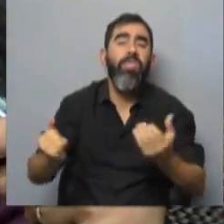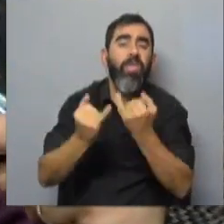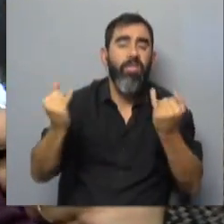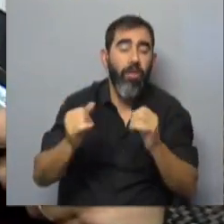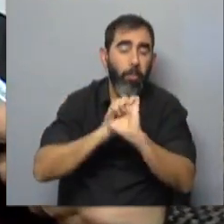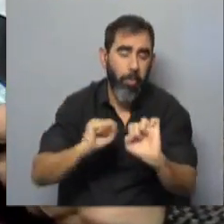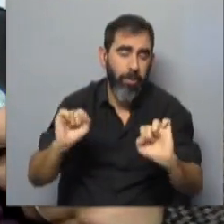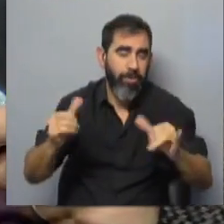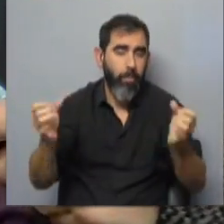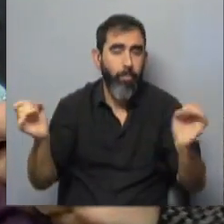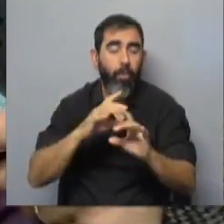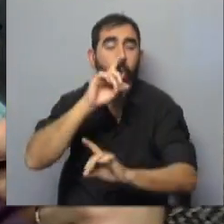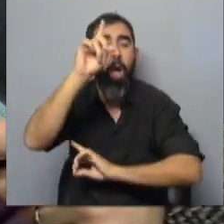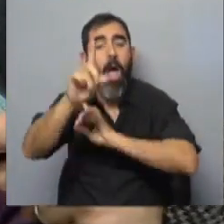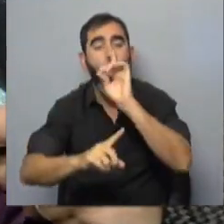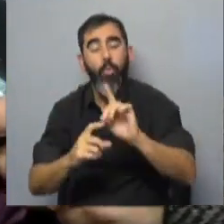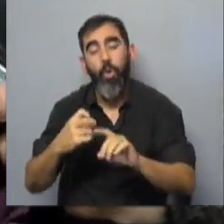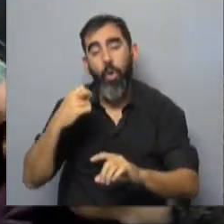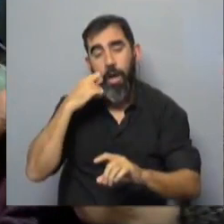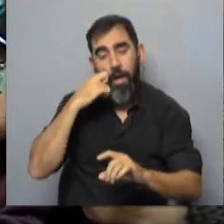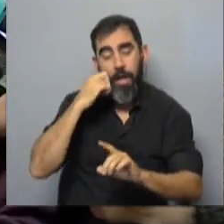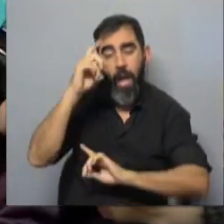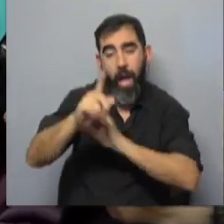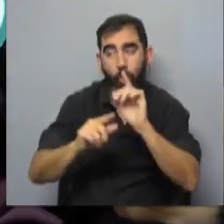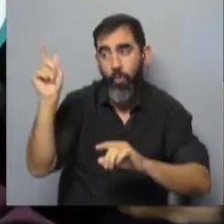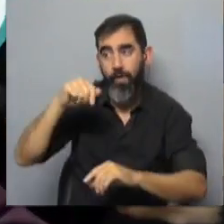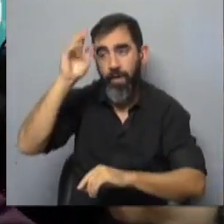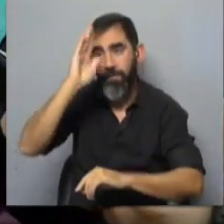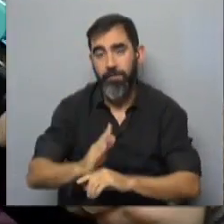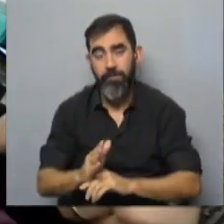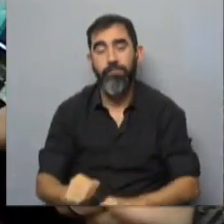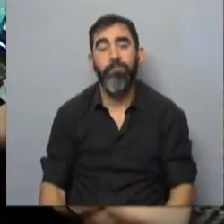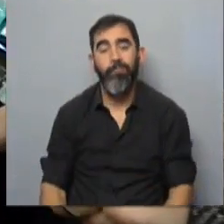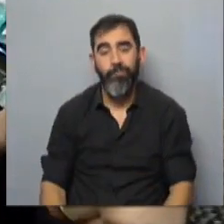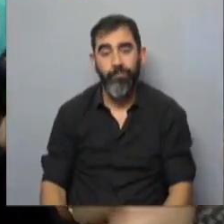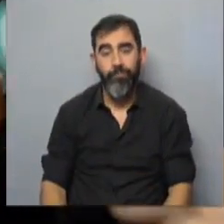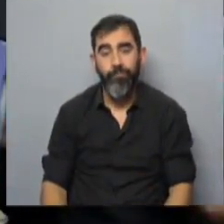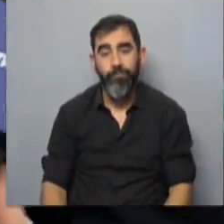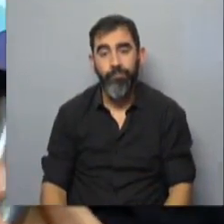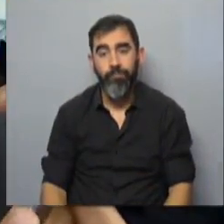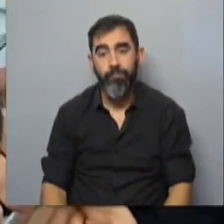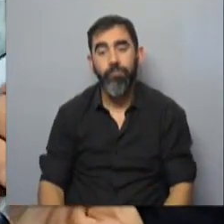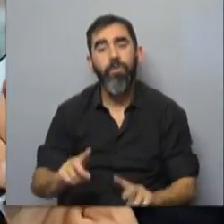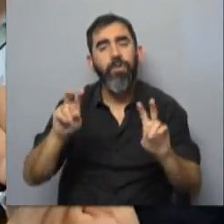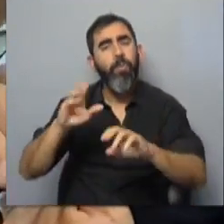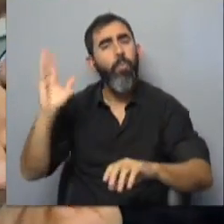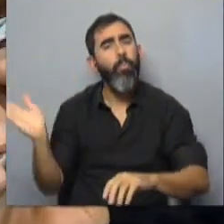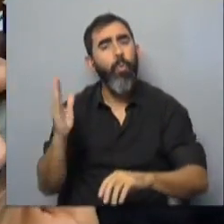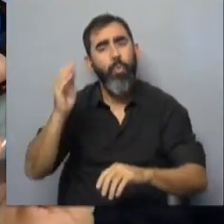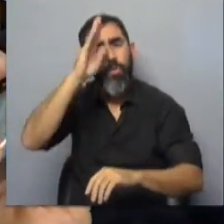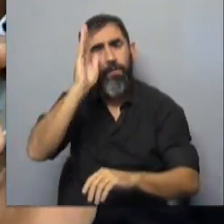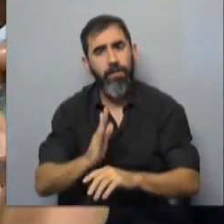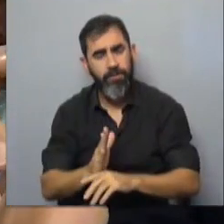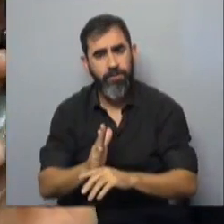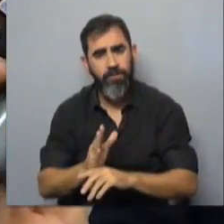tener algún tipo de corte originario de Brasil en el mercado interno uruguayo. O sea, por la capacidad de producción de Brasil